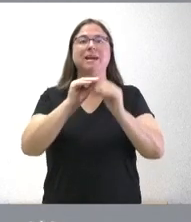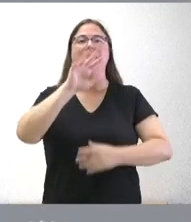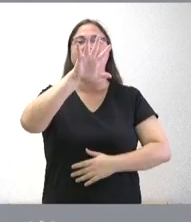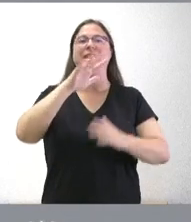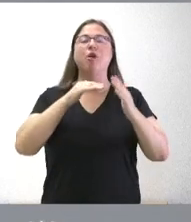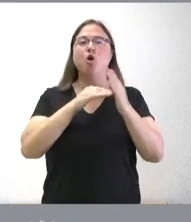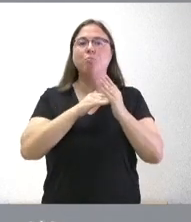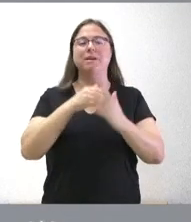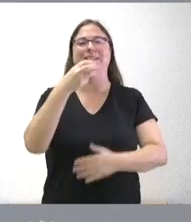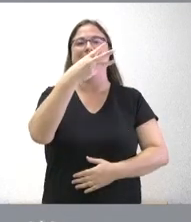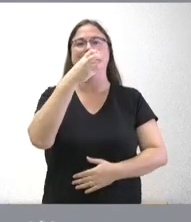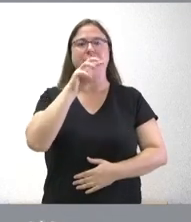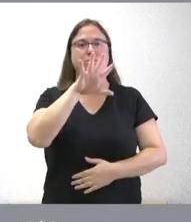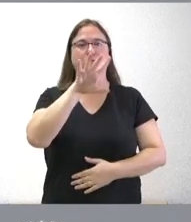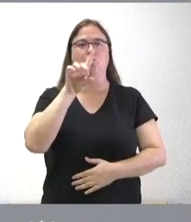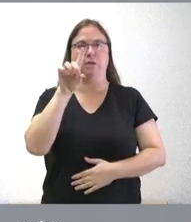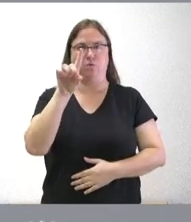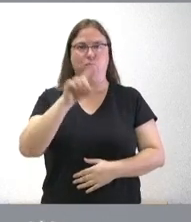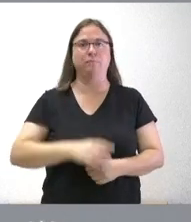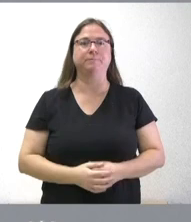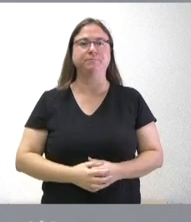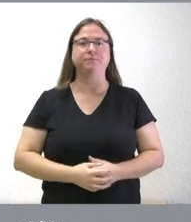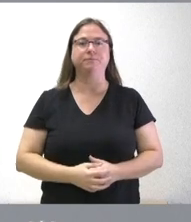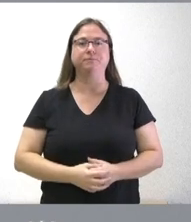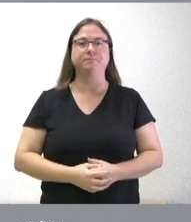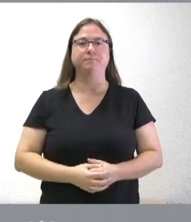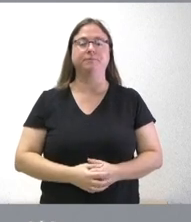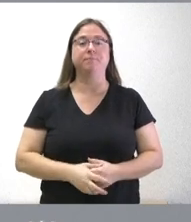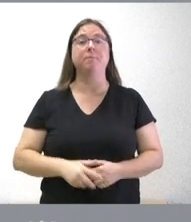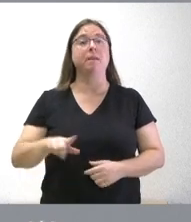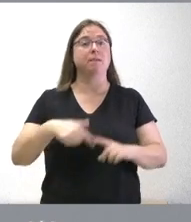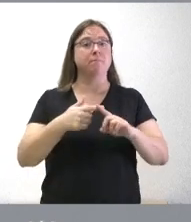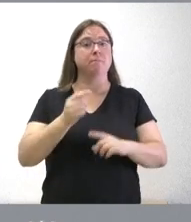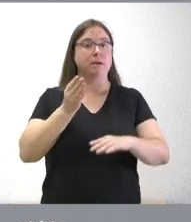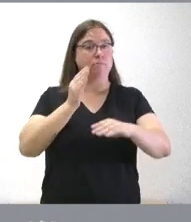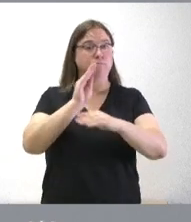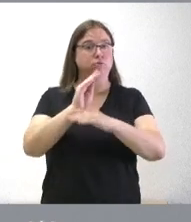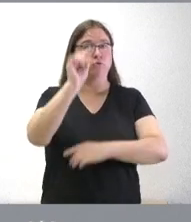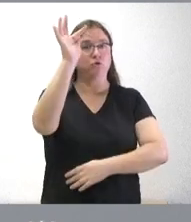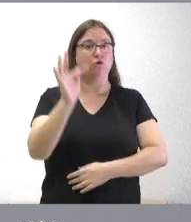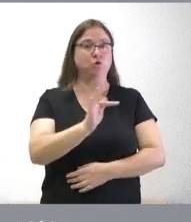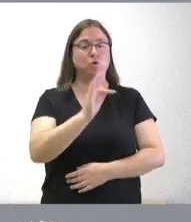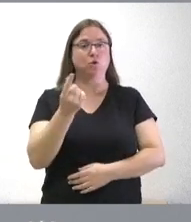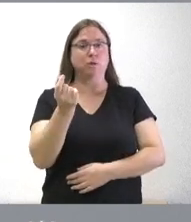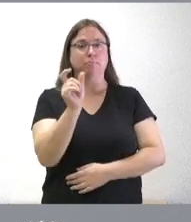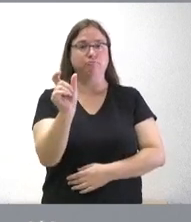.351 y el importe de estas ayudas 9